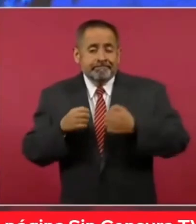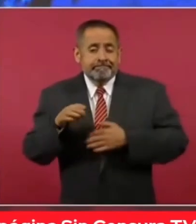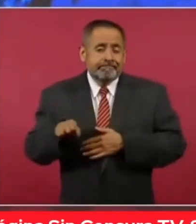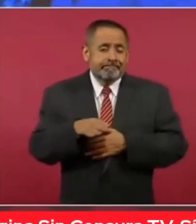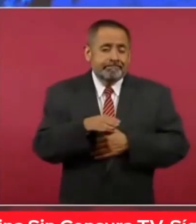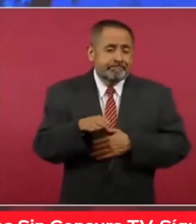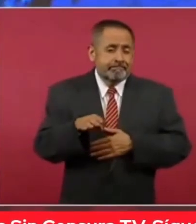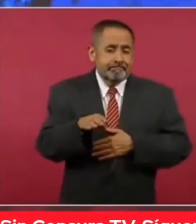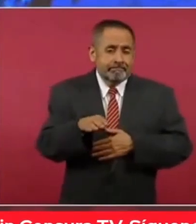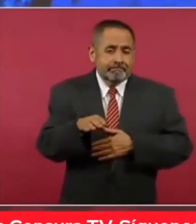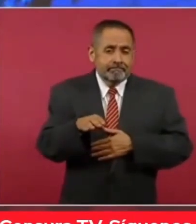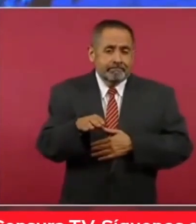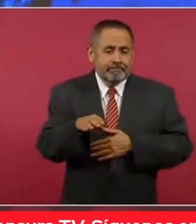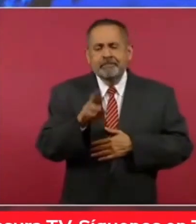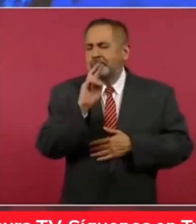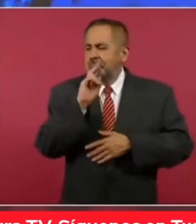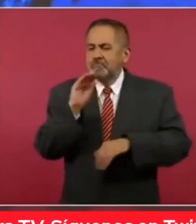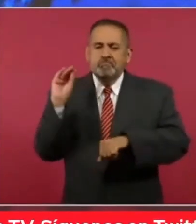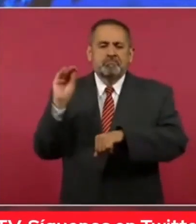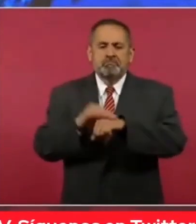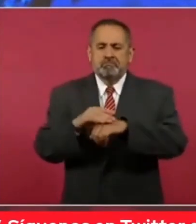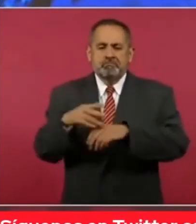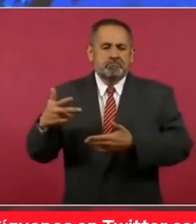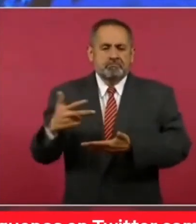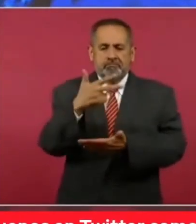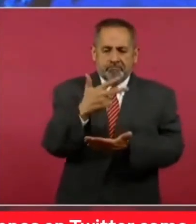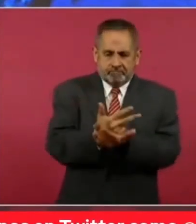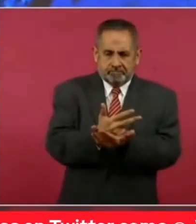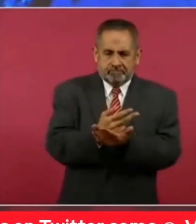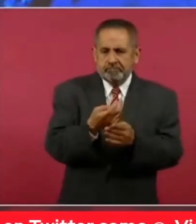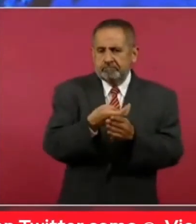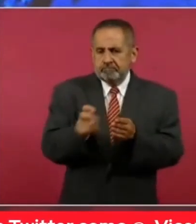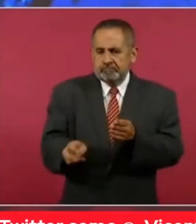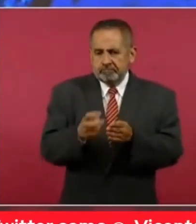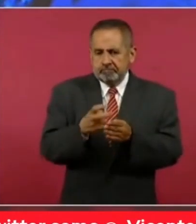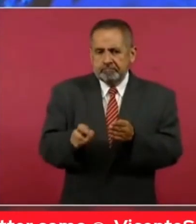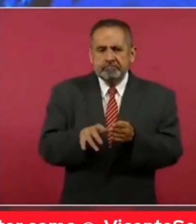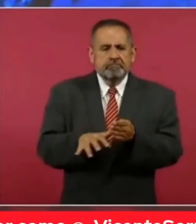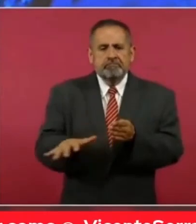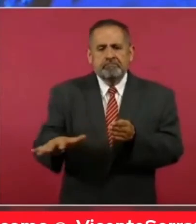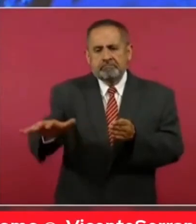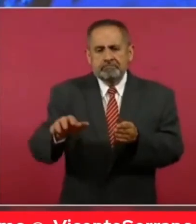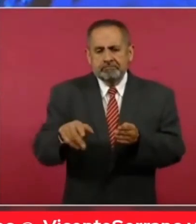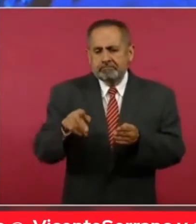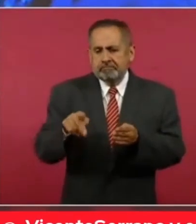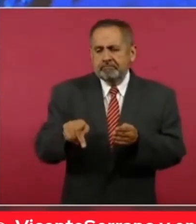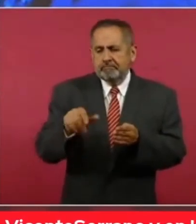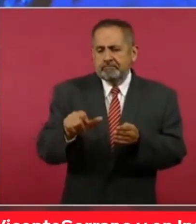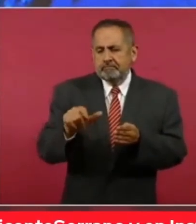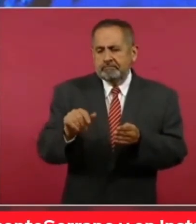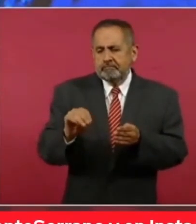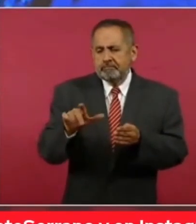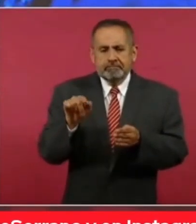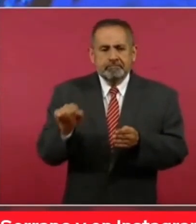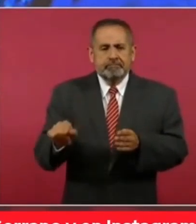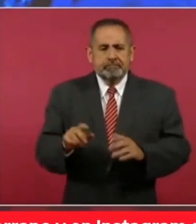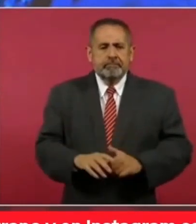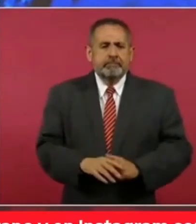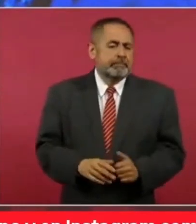iba a ser estación, carretera. Y aquí está Calakmul. Aquí no tengo el dedo.